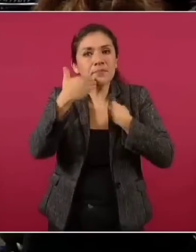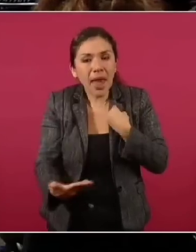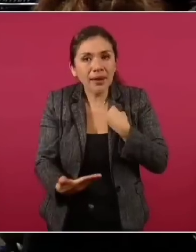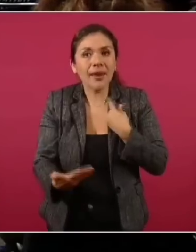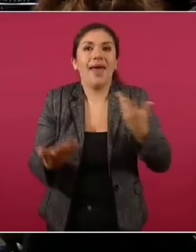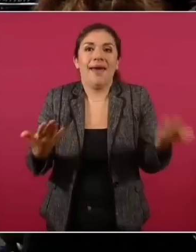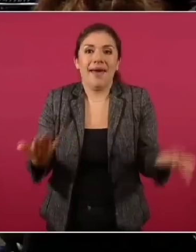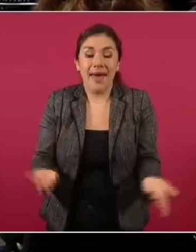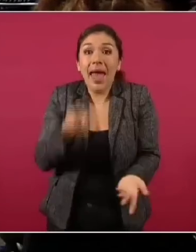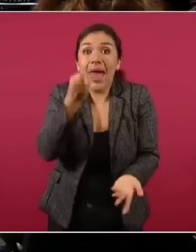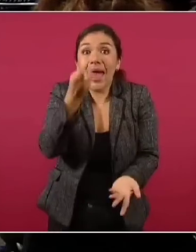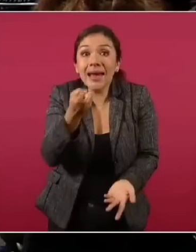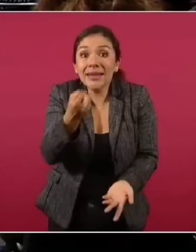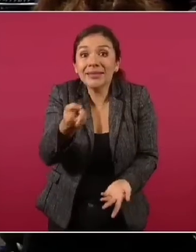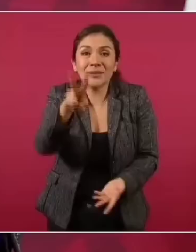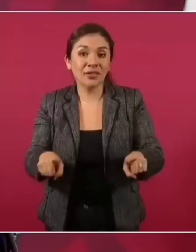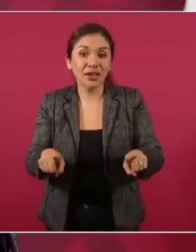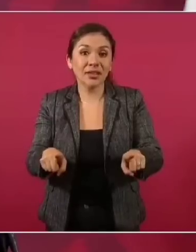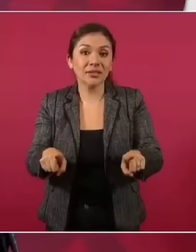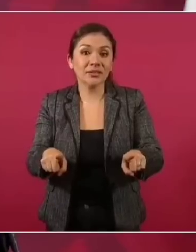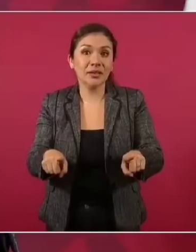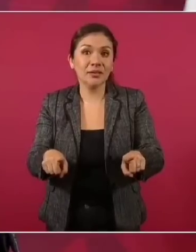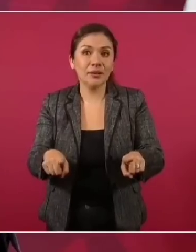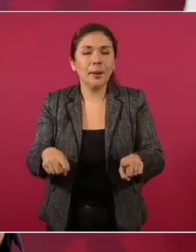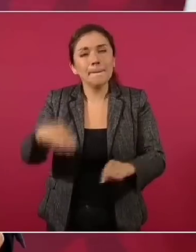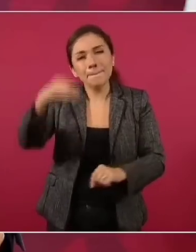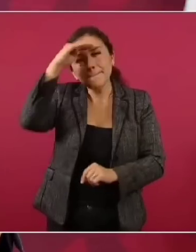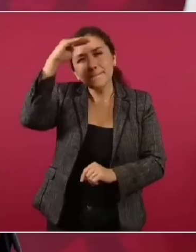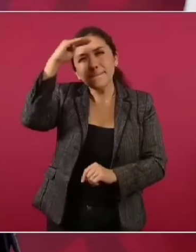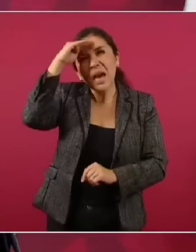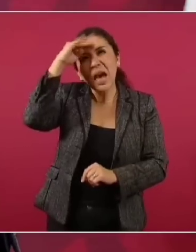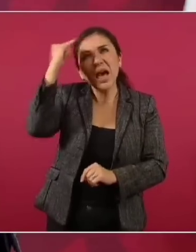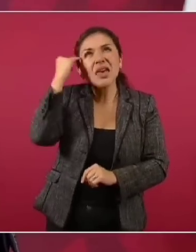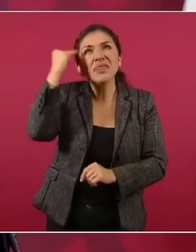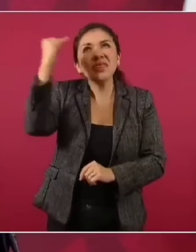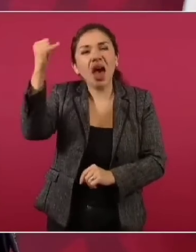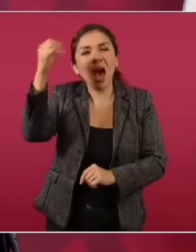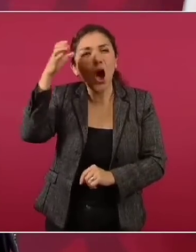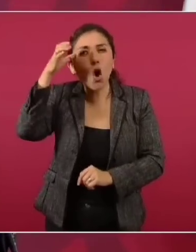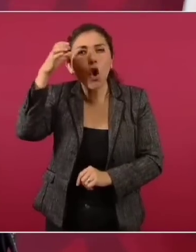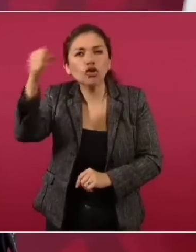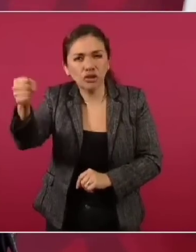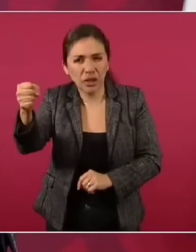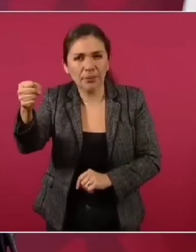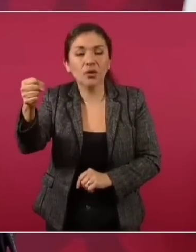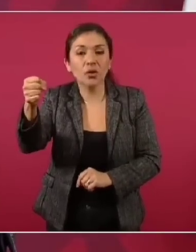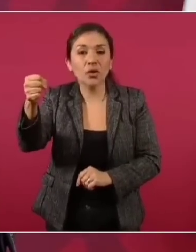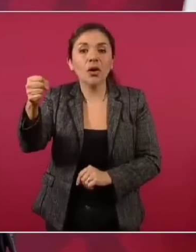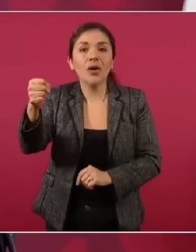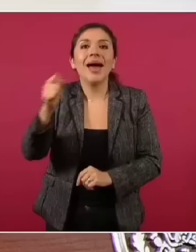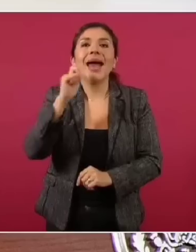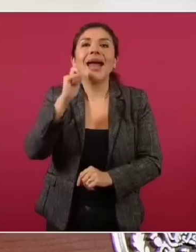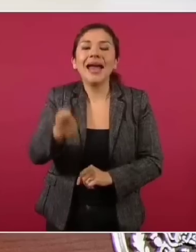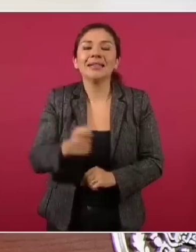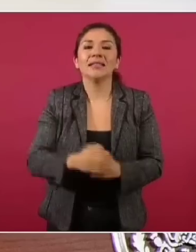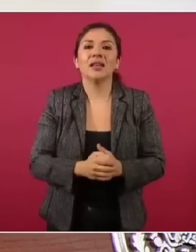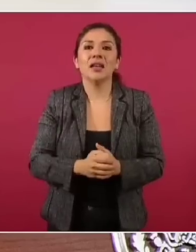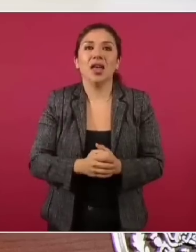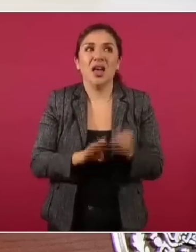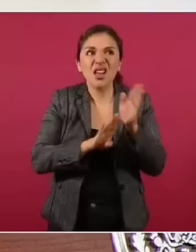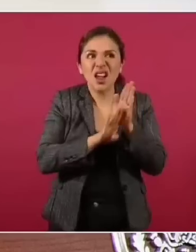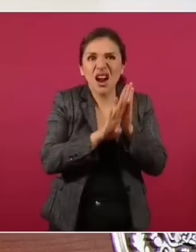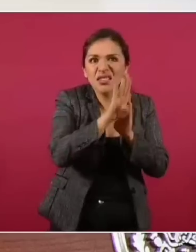eso la diferencia, el concepto o en los conceptos de crecimiento y